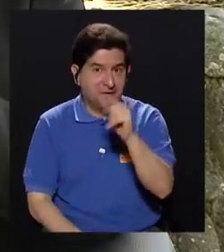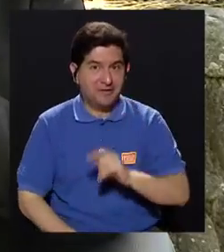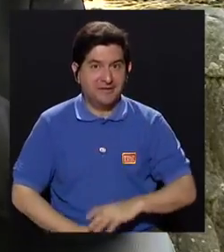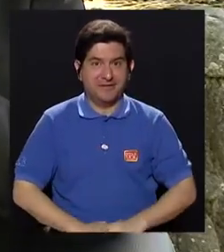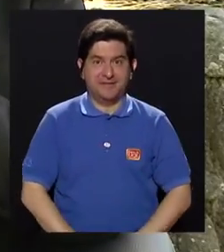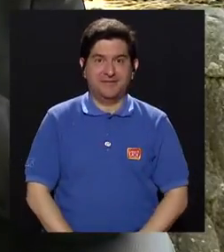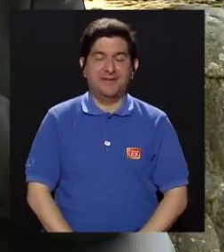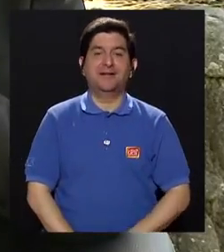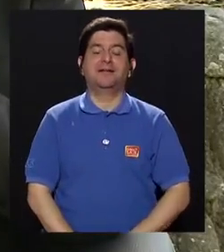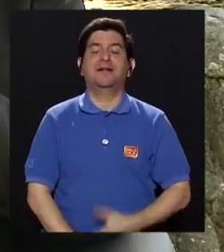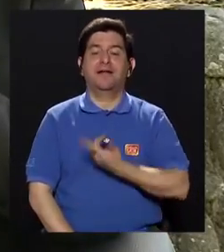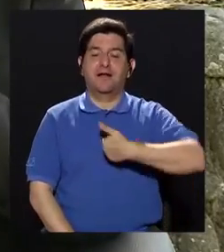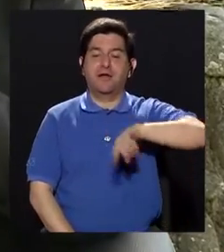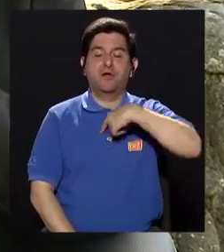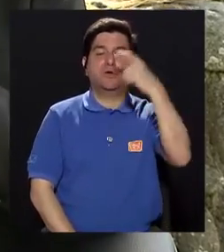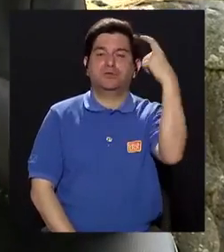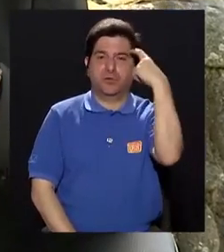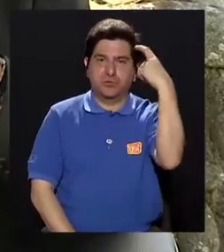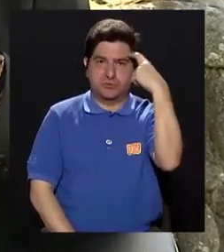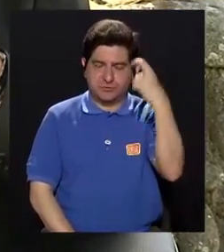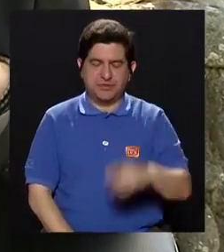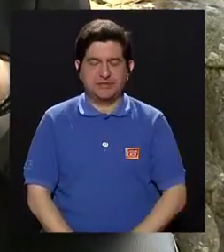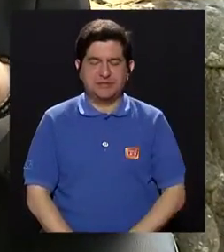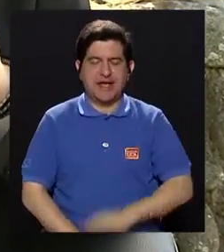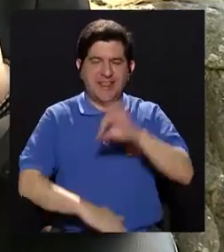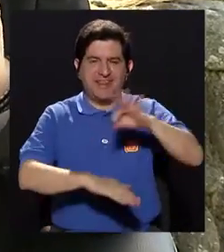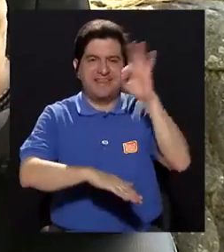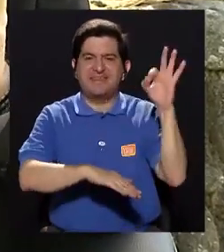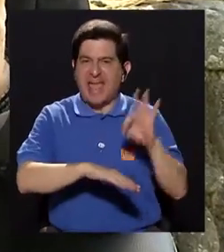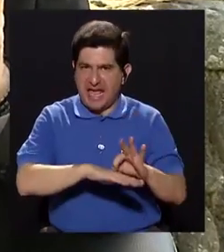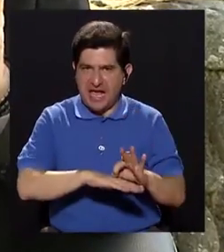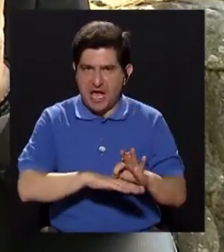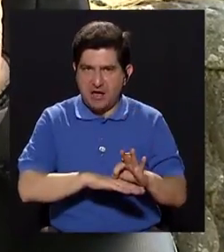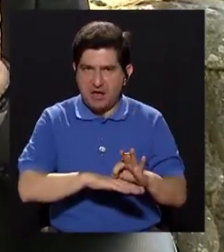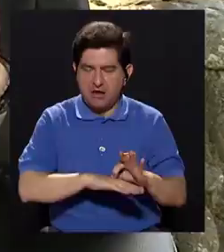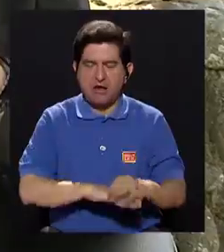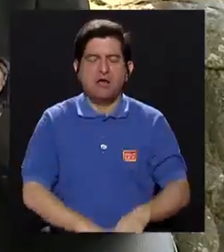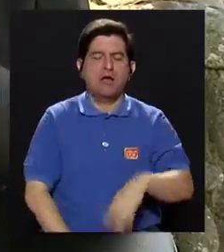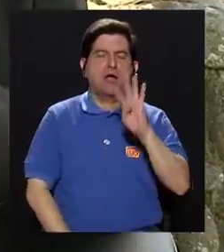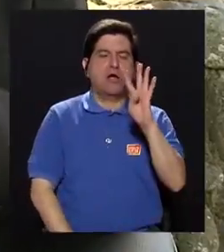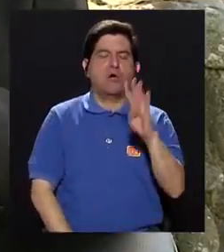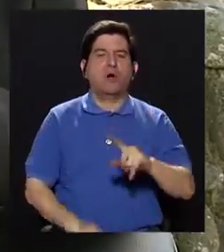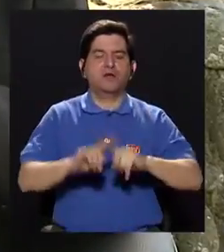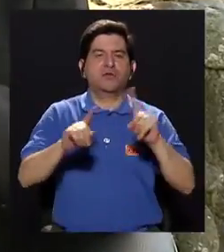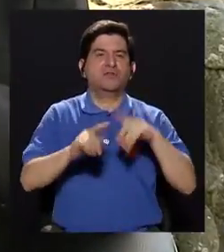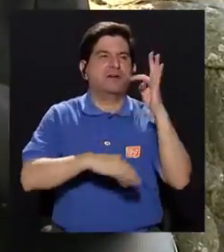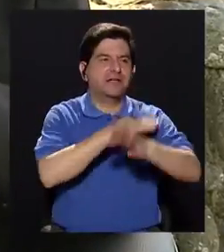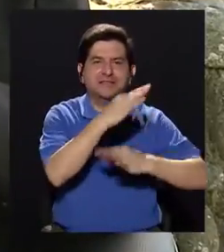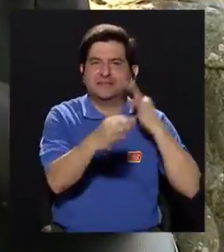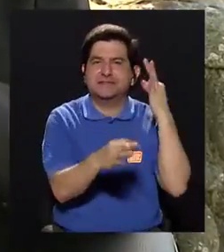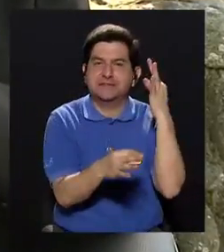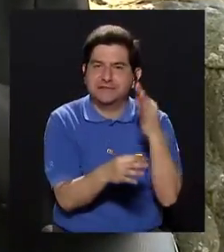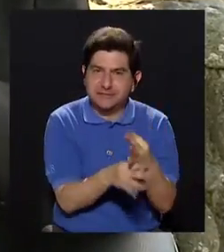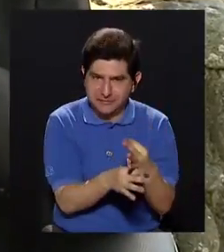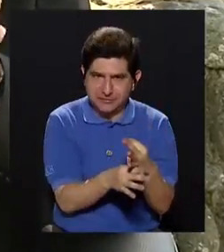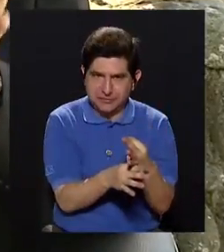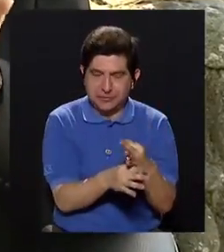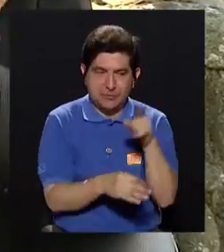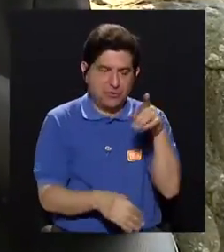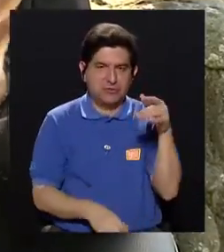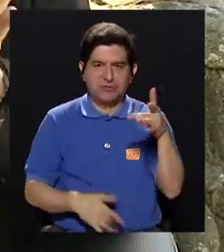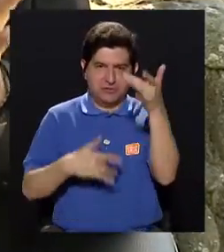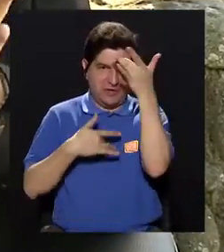pregunta. Tenemos que considerar, en el caso del dengue, que existen cuatro serotipos para